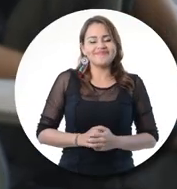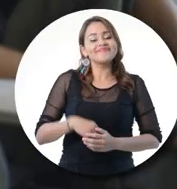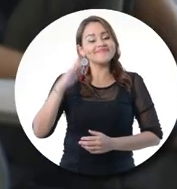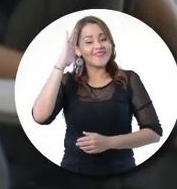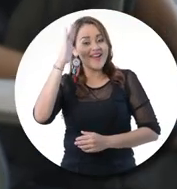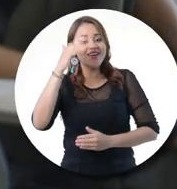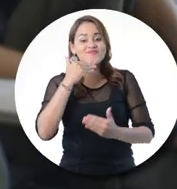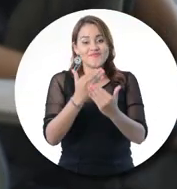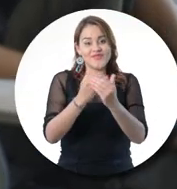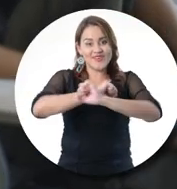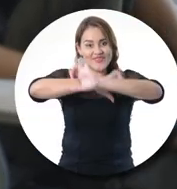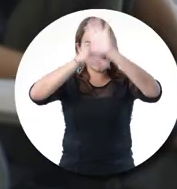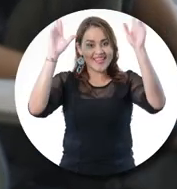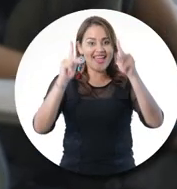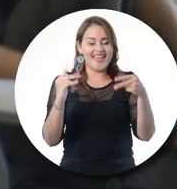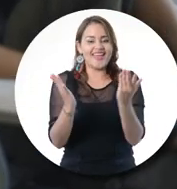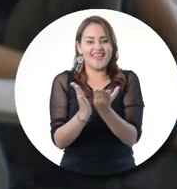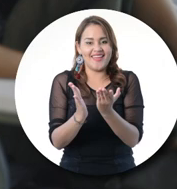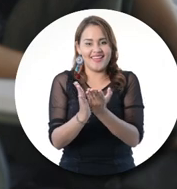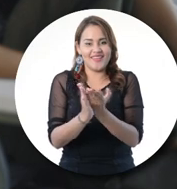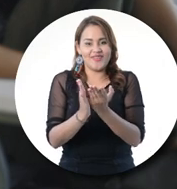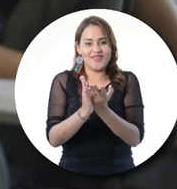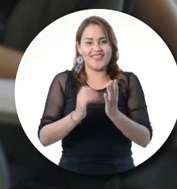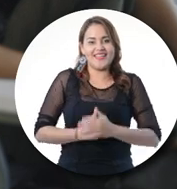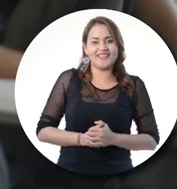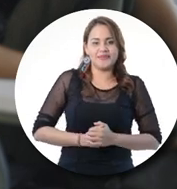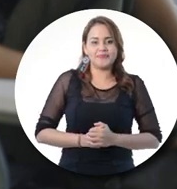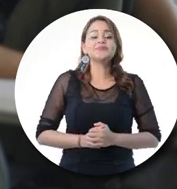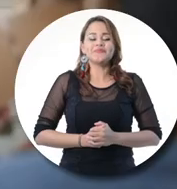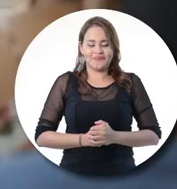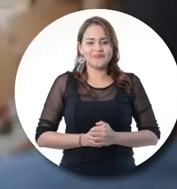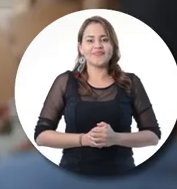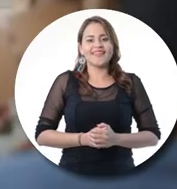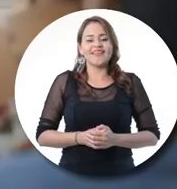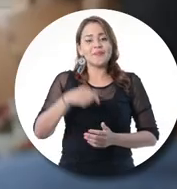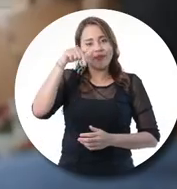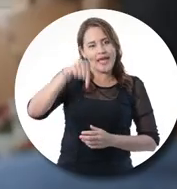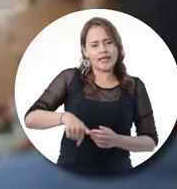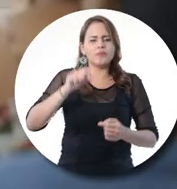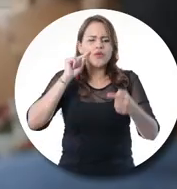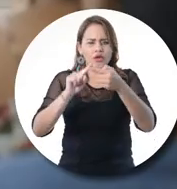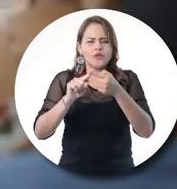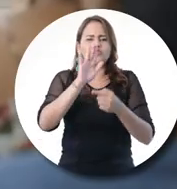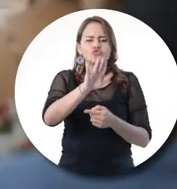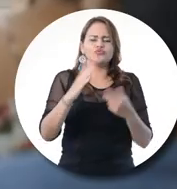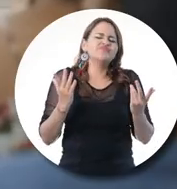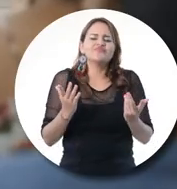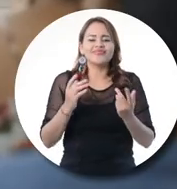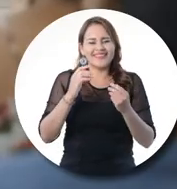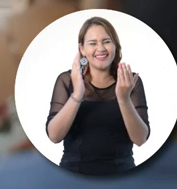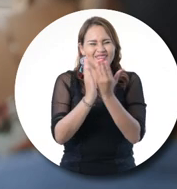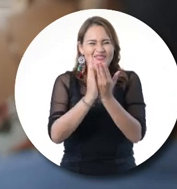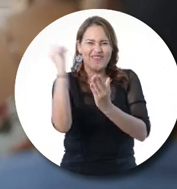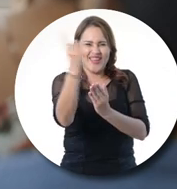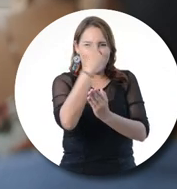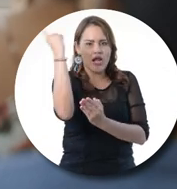estudiantes Mi nombre es Laura y voy a ser tu profesora Por favor, comenzamos por introducirte a El Departamento de Estudios Generales e